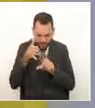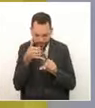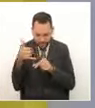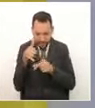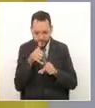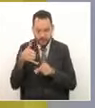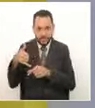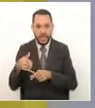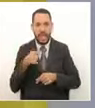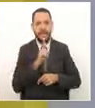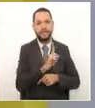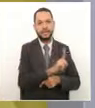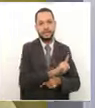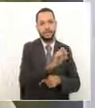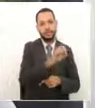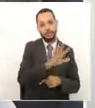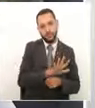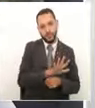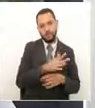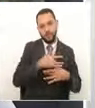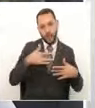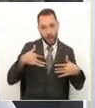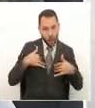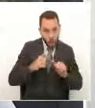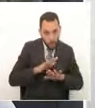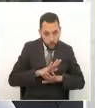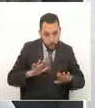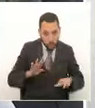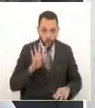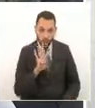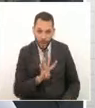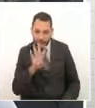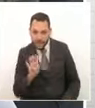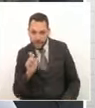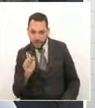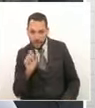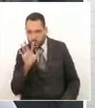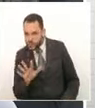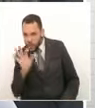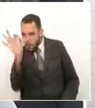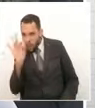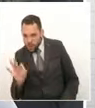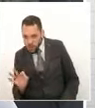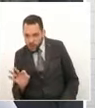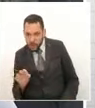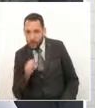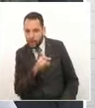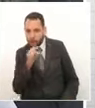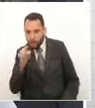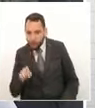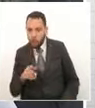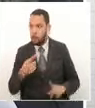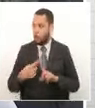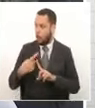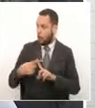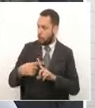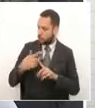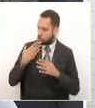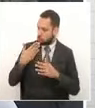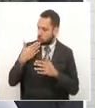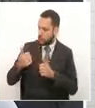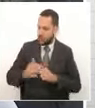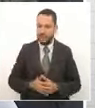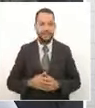pacientes que se han recuperado del virus, es decir, un 49.5% del total de los casos. Esa es una excelente noticia. una excelente